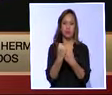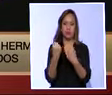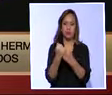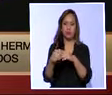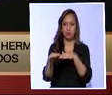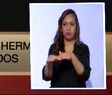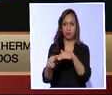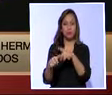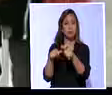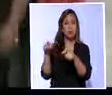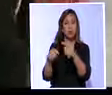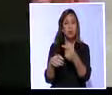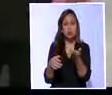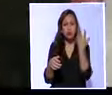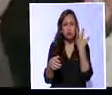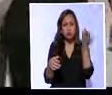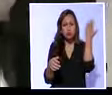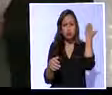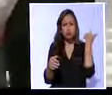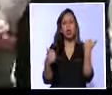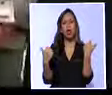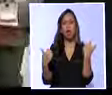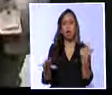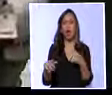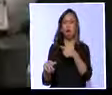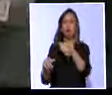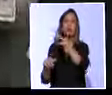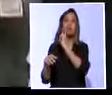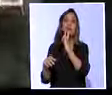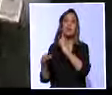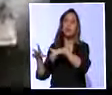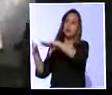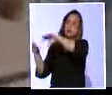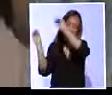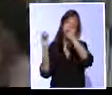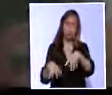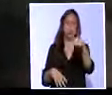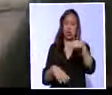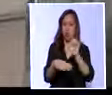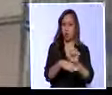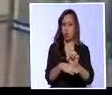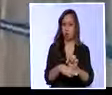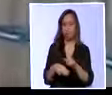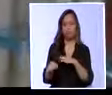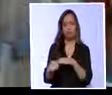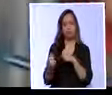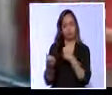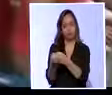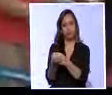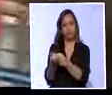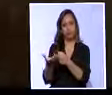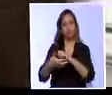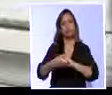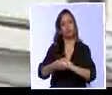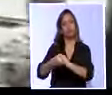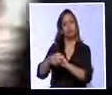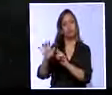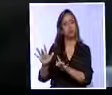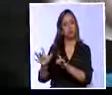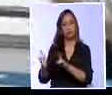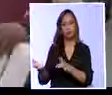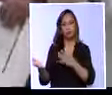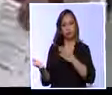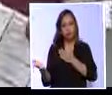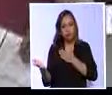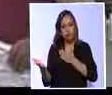a los migrantes que días atrás han sido deportados desde los Estados Unidos. Mediante el documento, el Parlamento expresa la solidaridad a las familias y